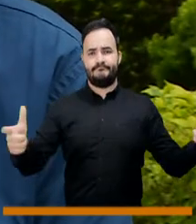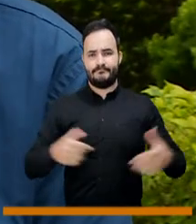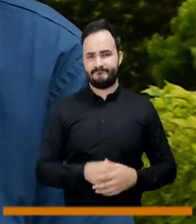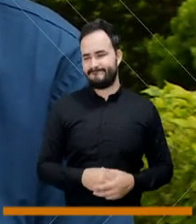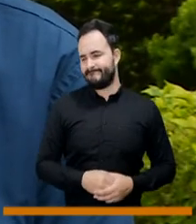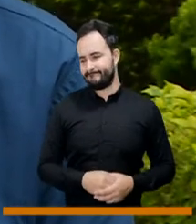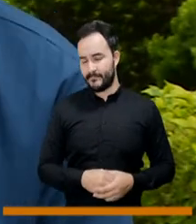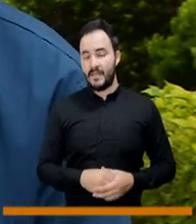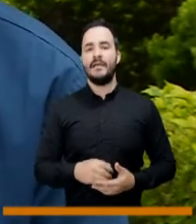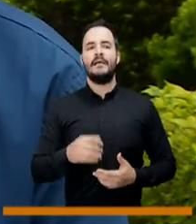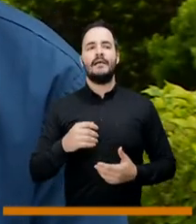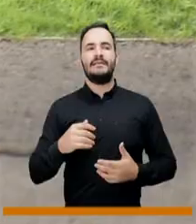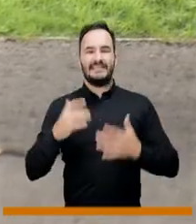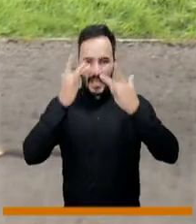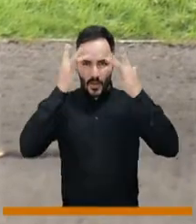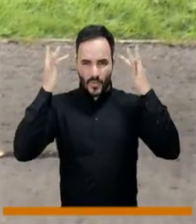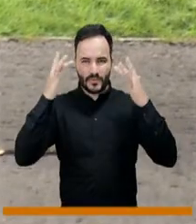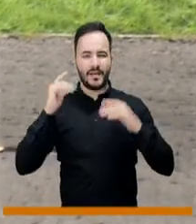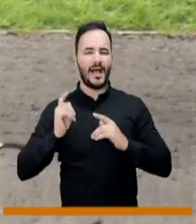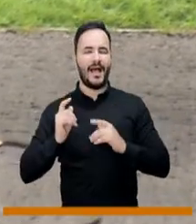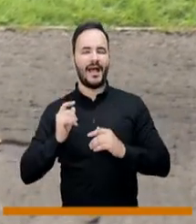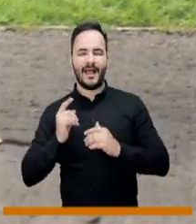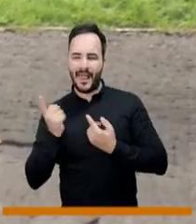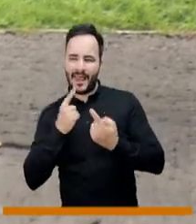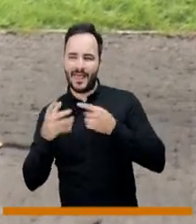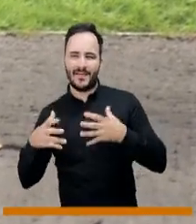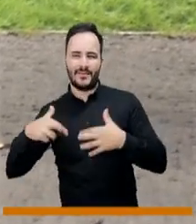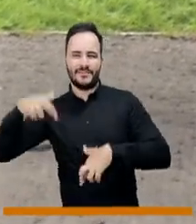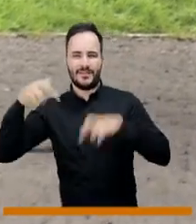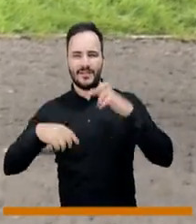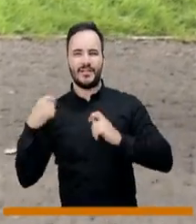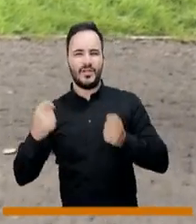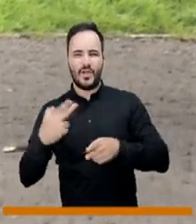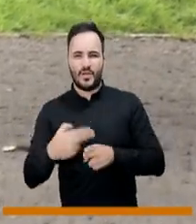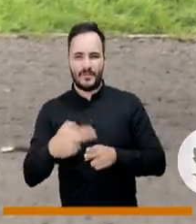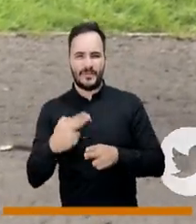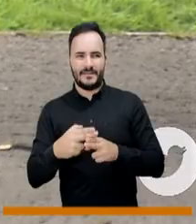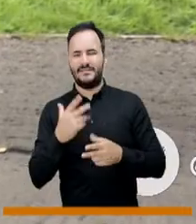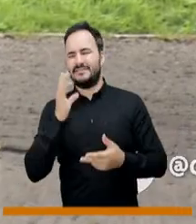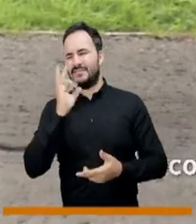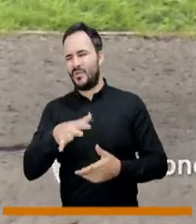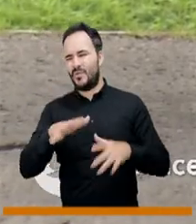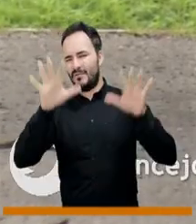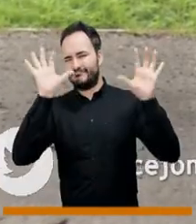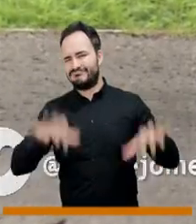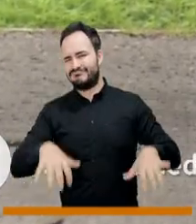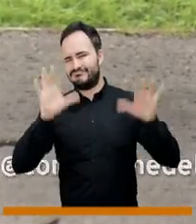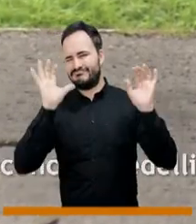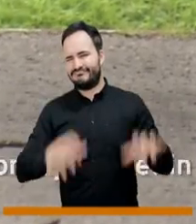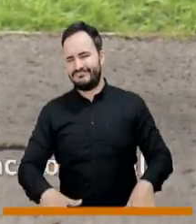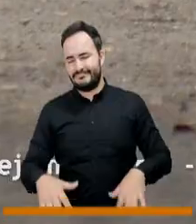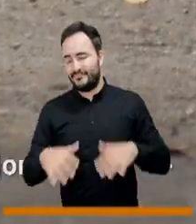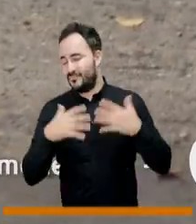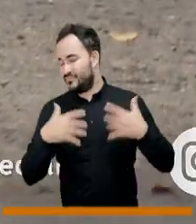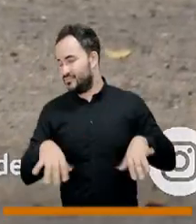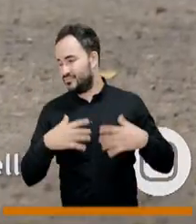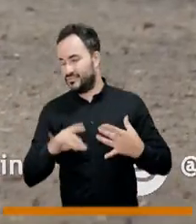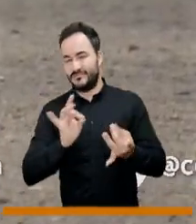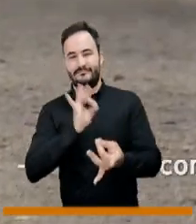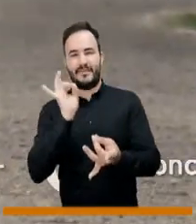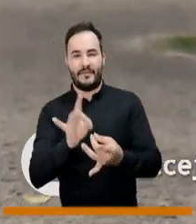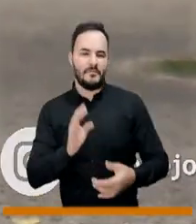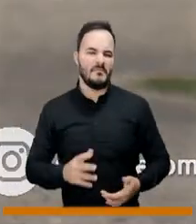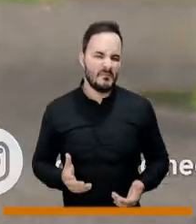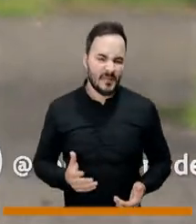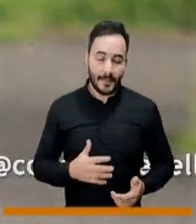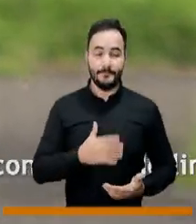llamamos una tormenta perfecta. La gente tiene una expectativa de cambio, llega una pandemia que nos obliga